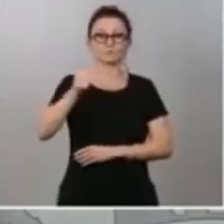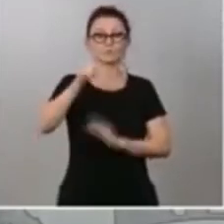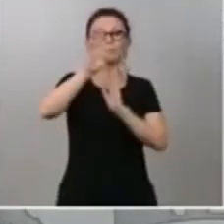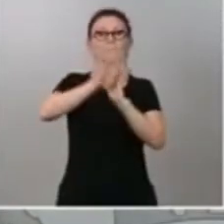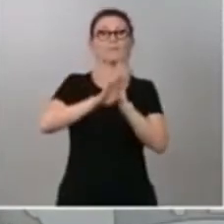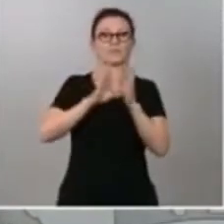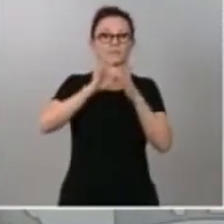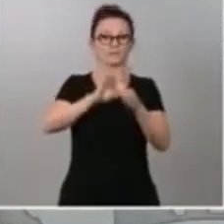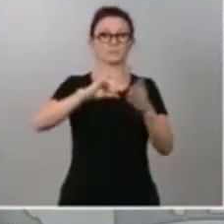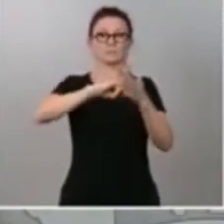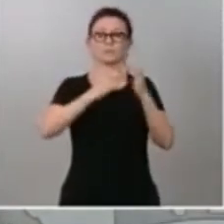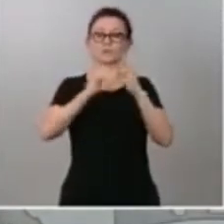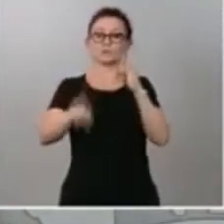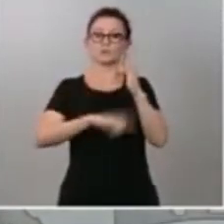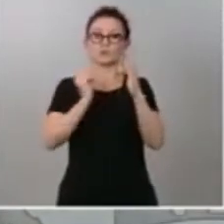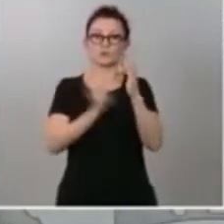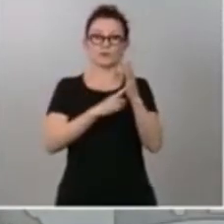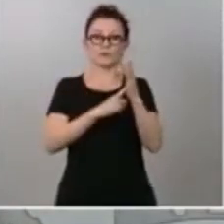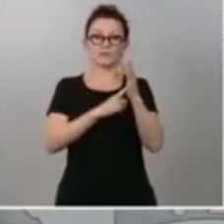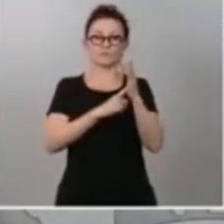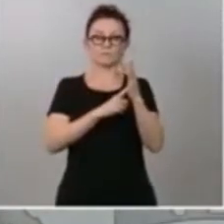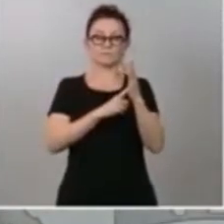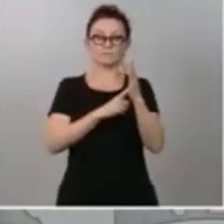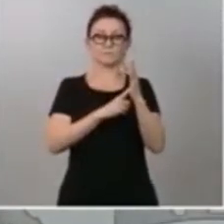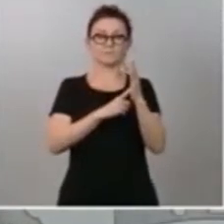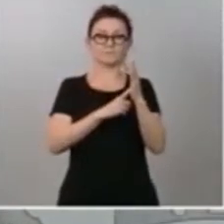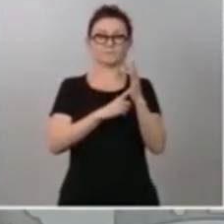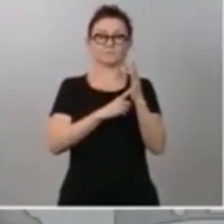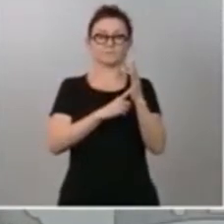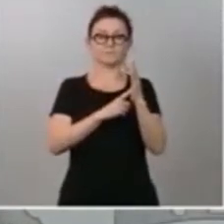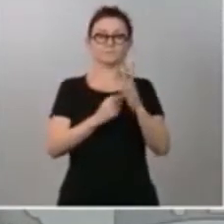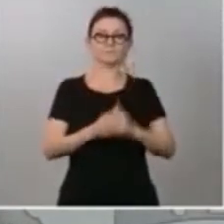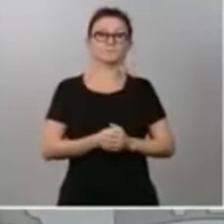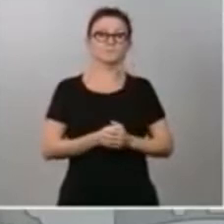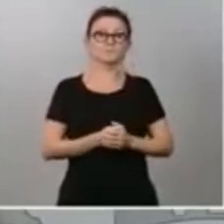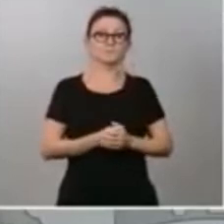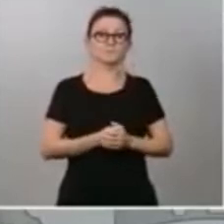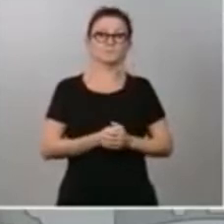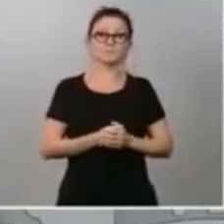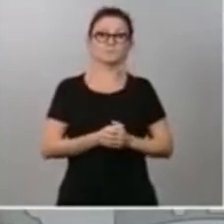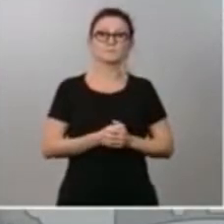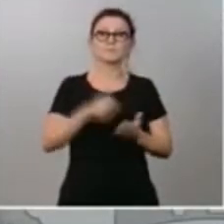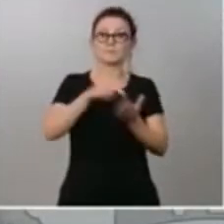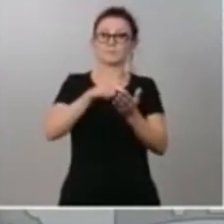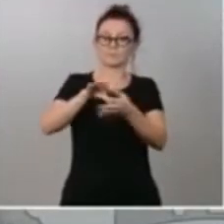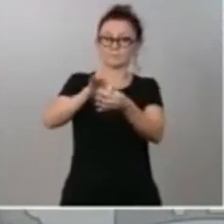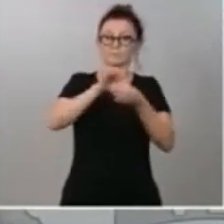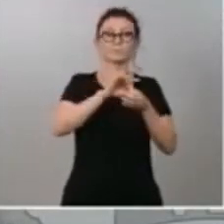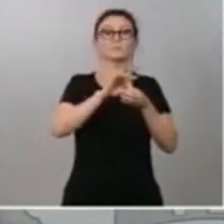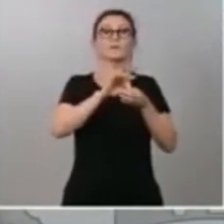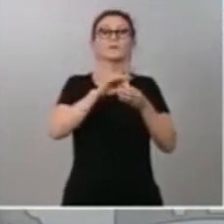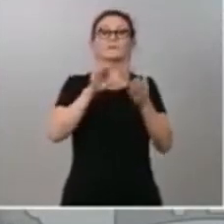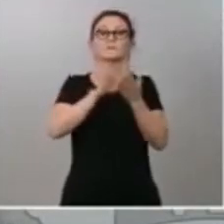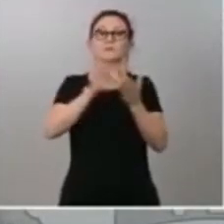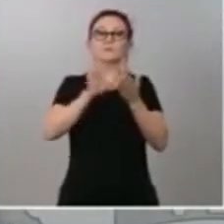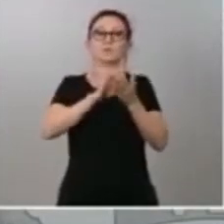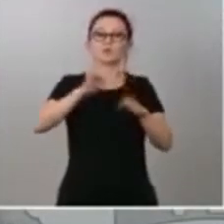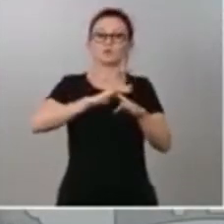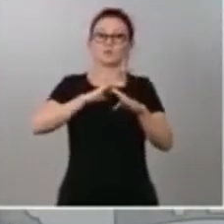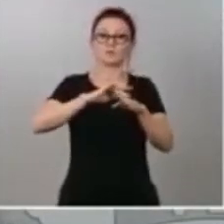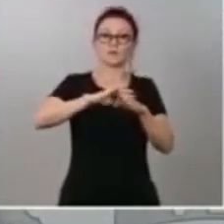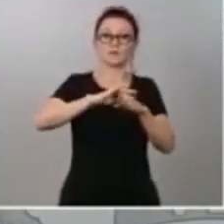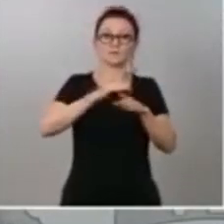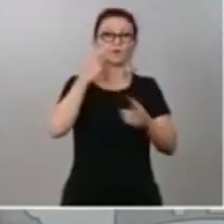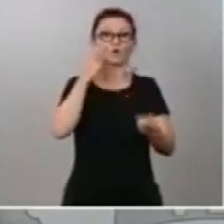de ley de impuesto sobre determinados servicios digitales, coordinado con nuestros socios de la